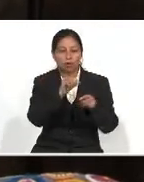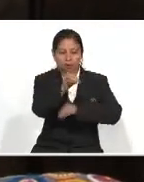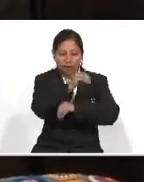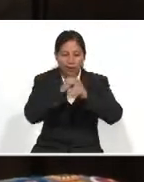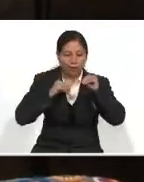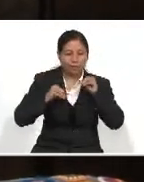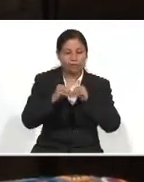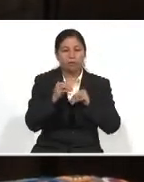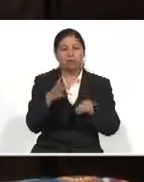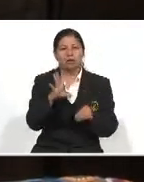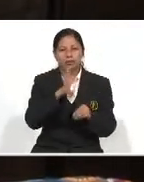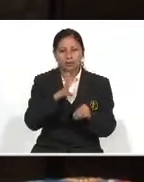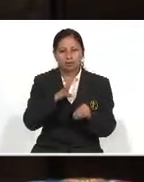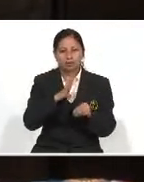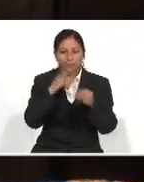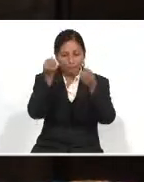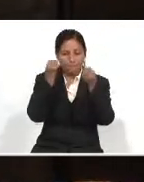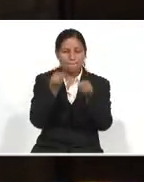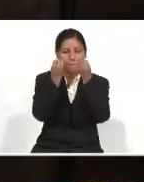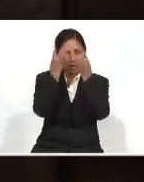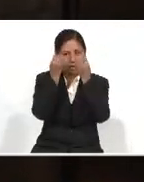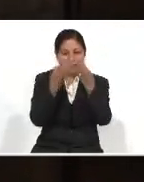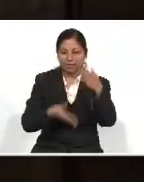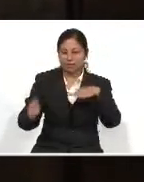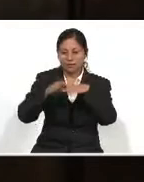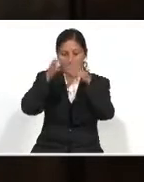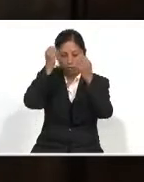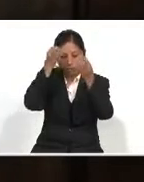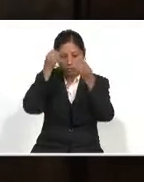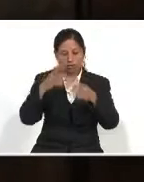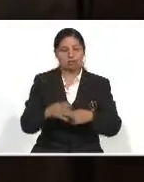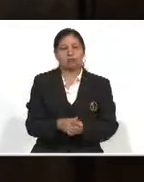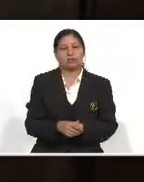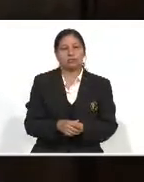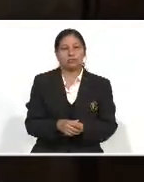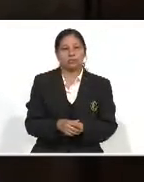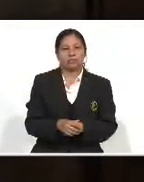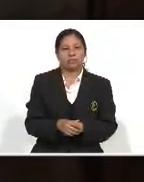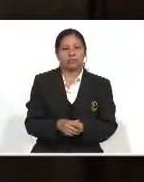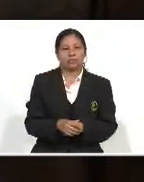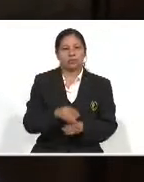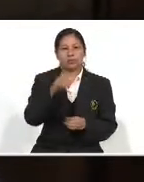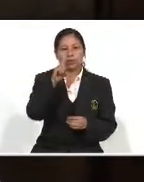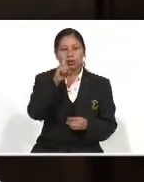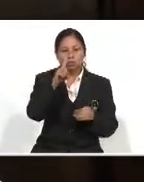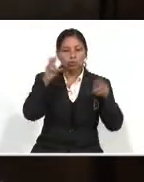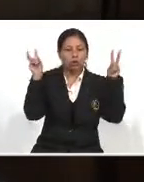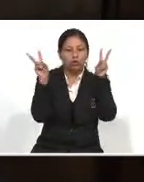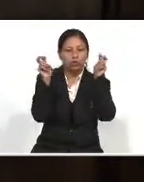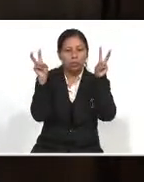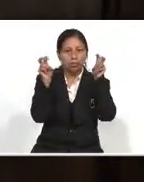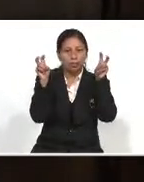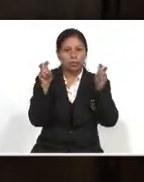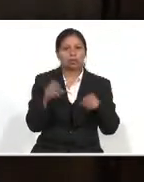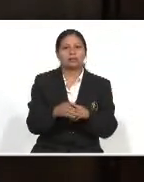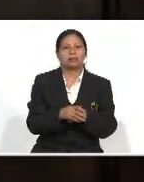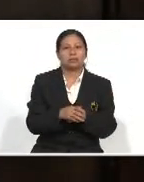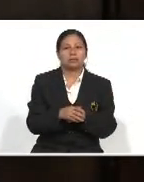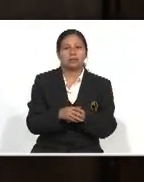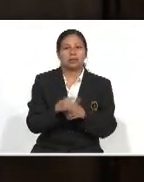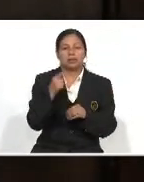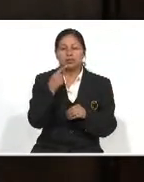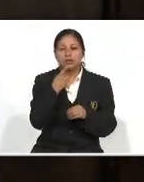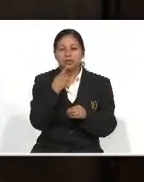tener mucho mucho más información al respecto. En este, uno de los temas que ha